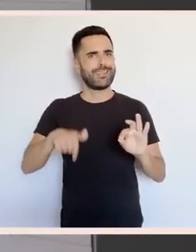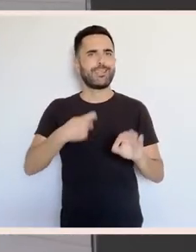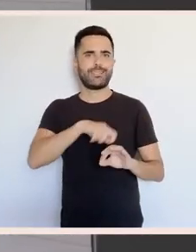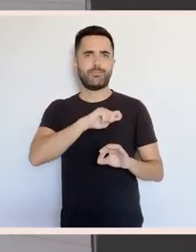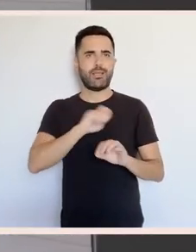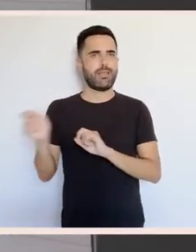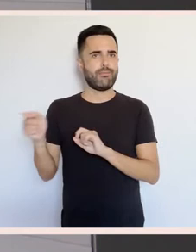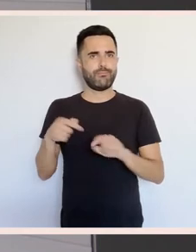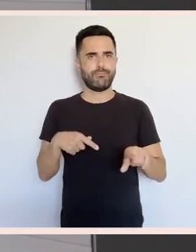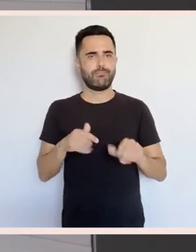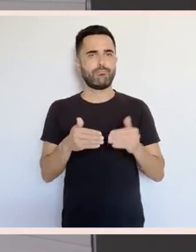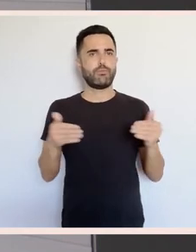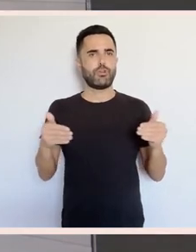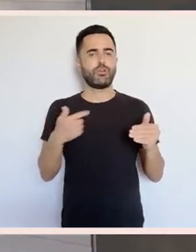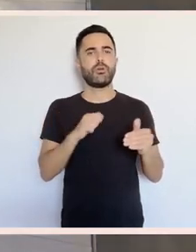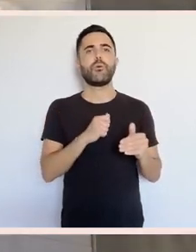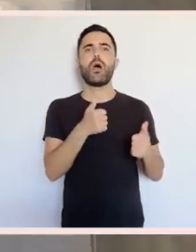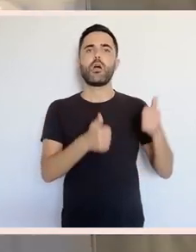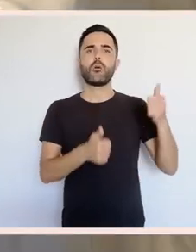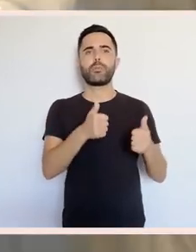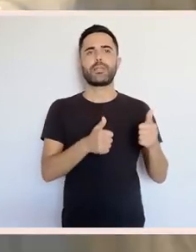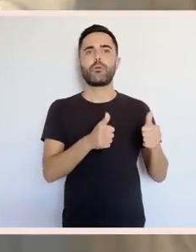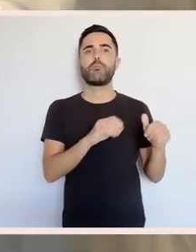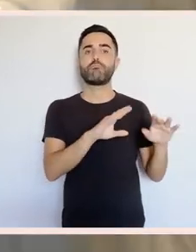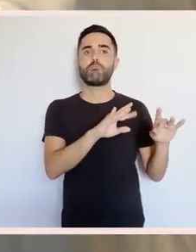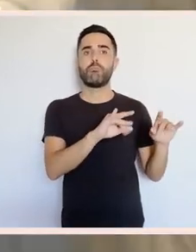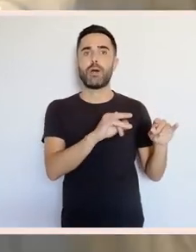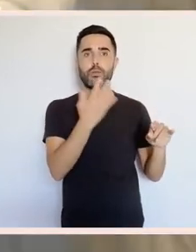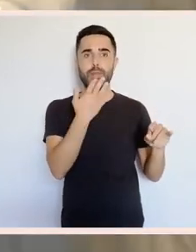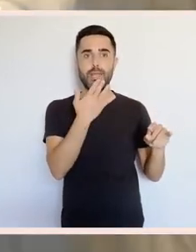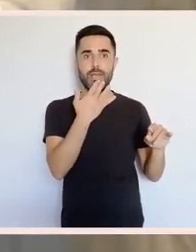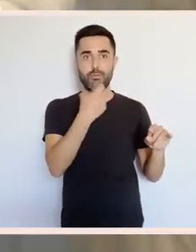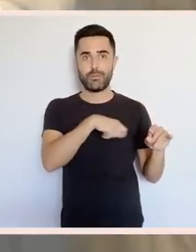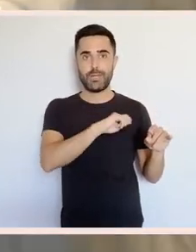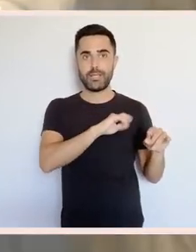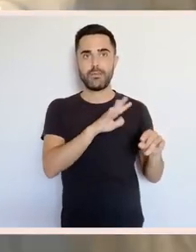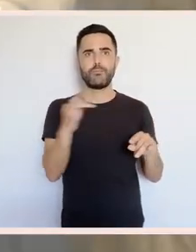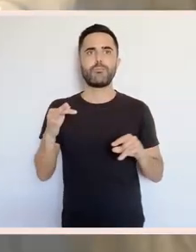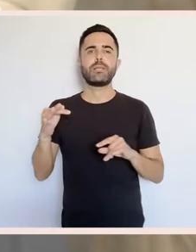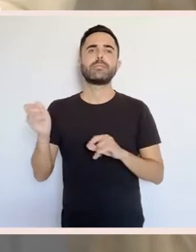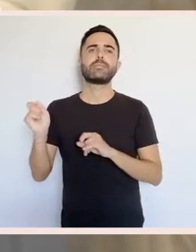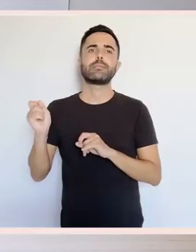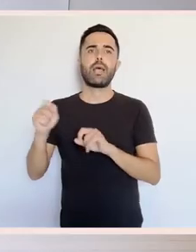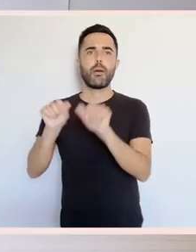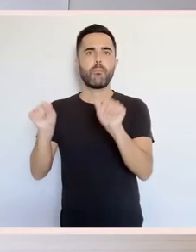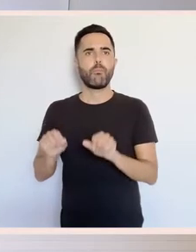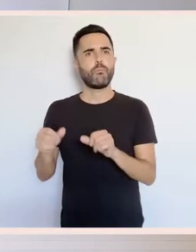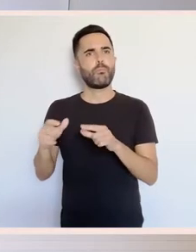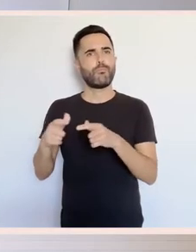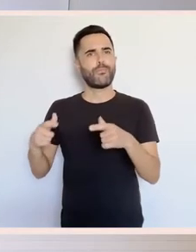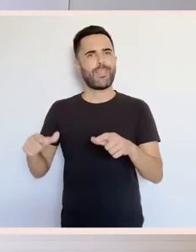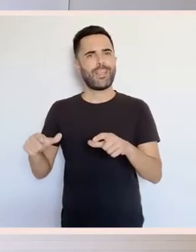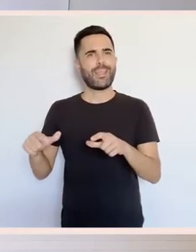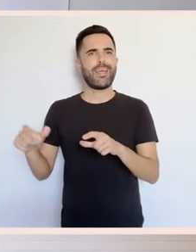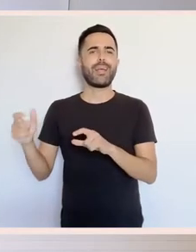porcelana que teñamos de pezas de importación. A fábrica de sargadelos, ademais, vai introducir novidades. Por unha